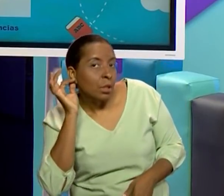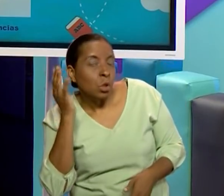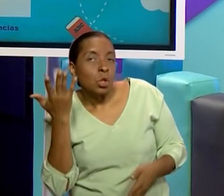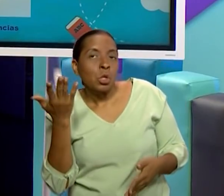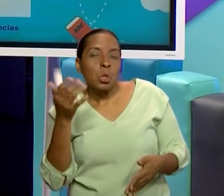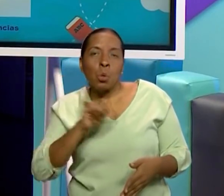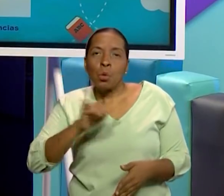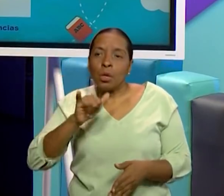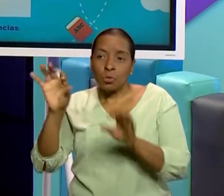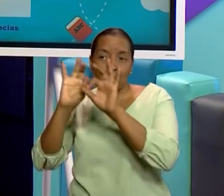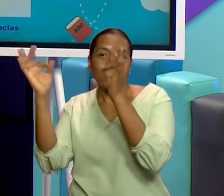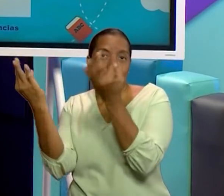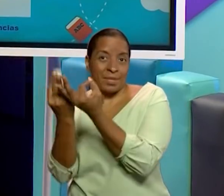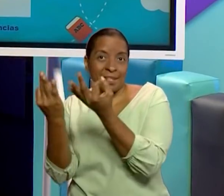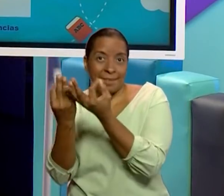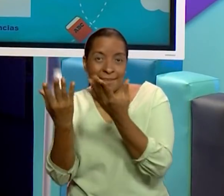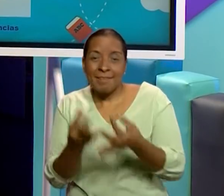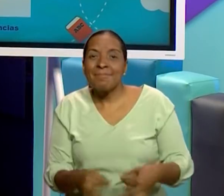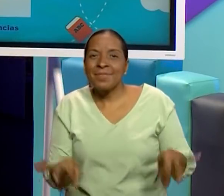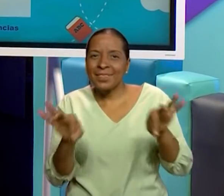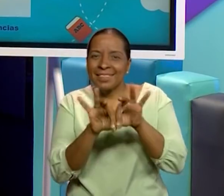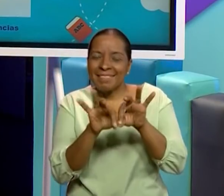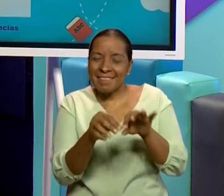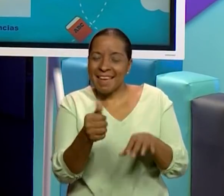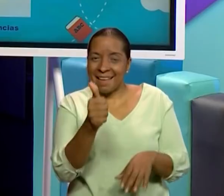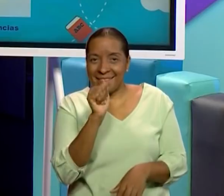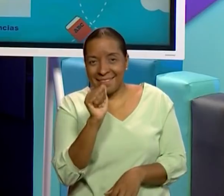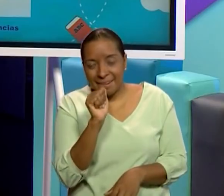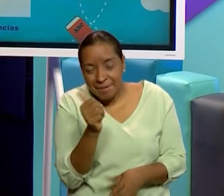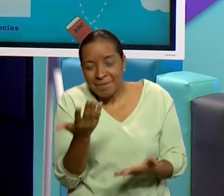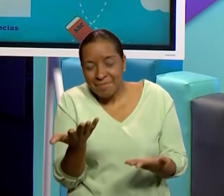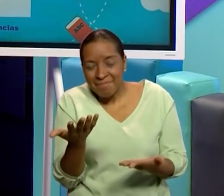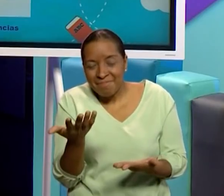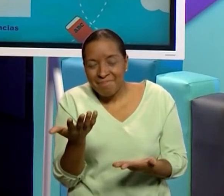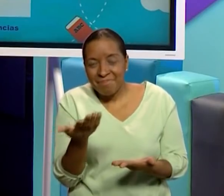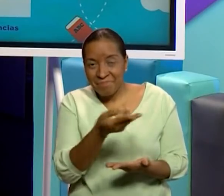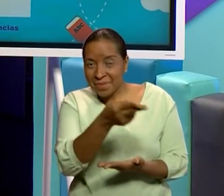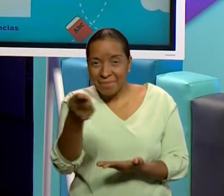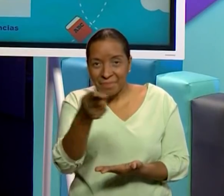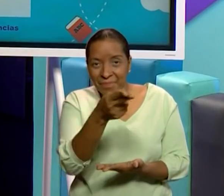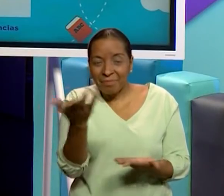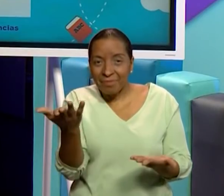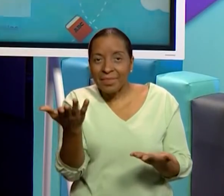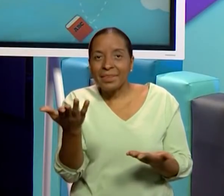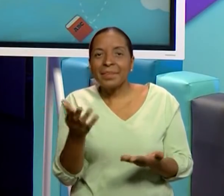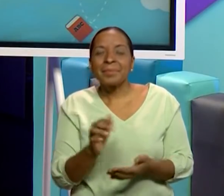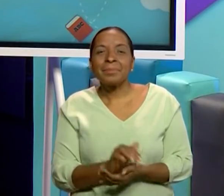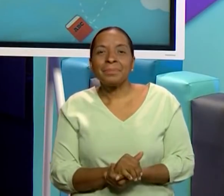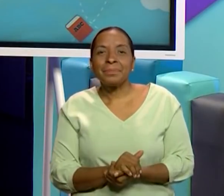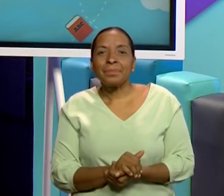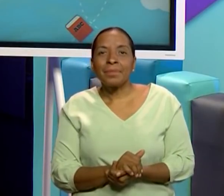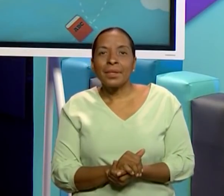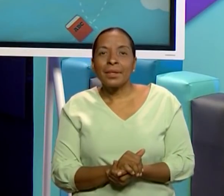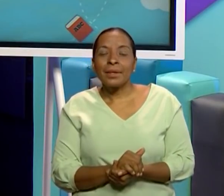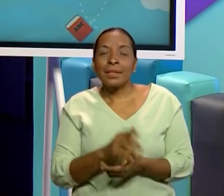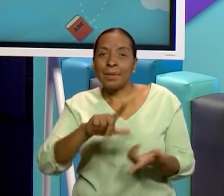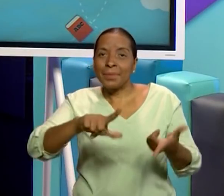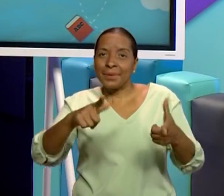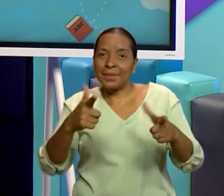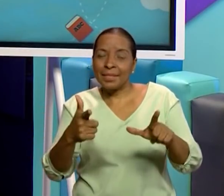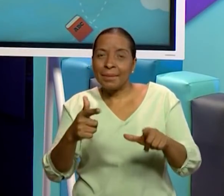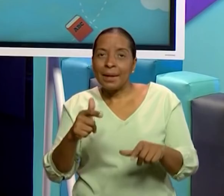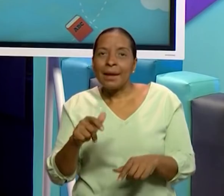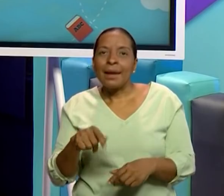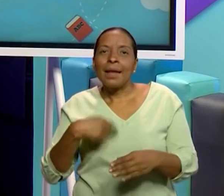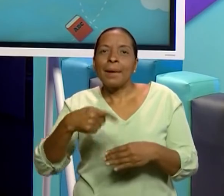familiares. Qué importante el agua. ¿No lo creen? Yo sí lo creo. Bien, entonces nos preparamos para la próxima